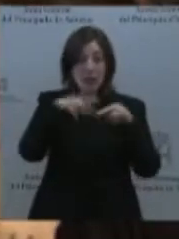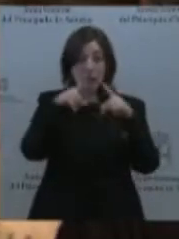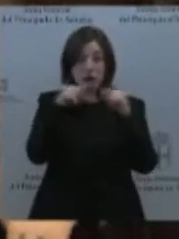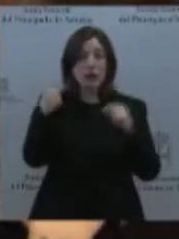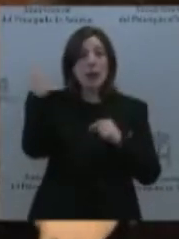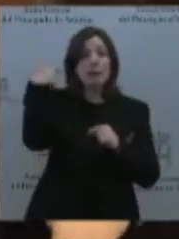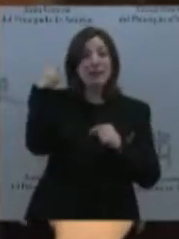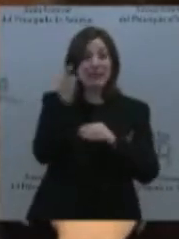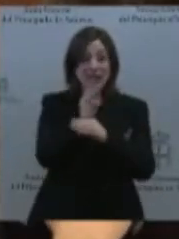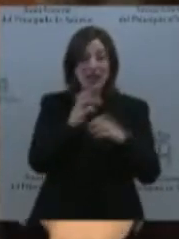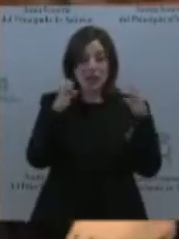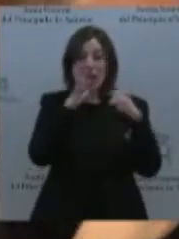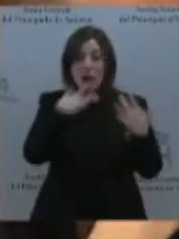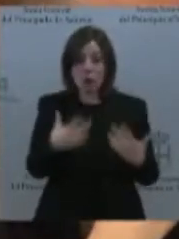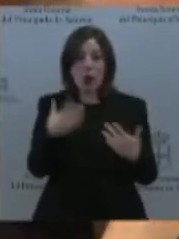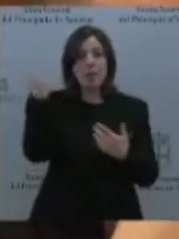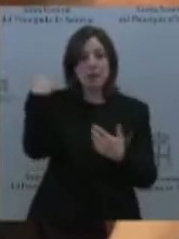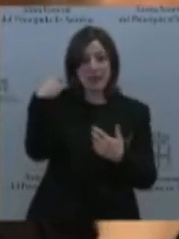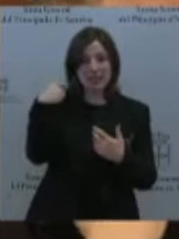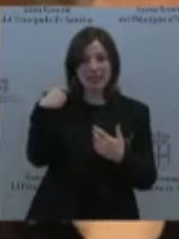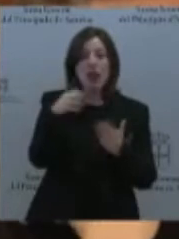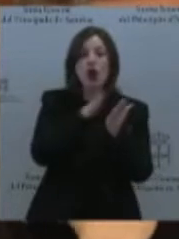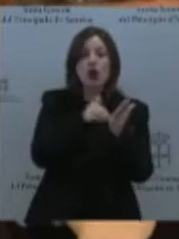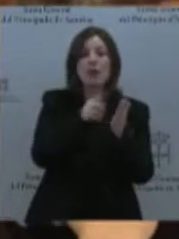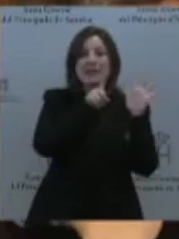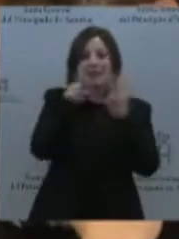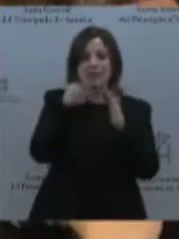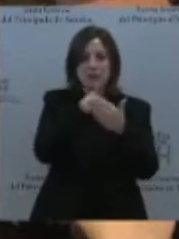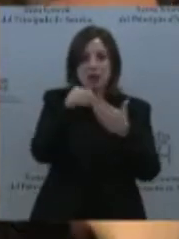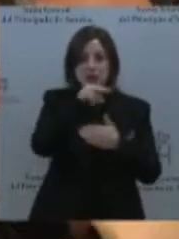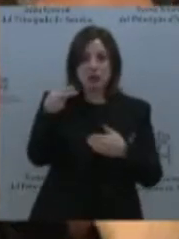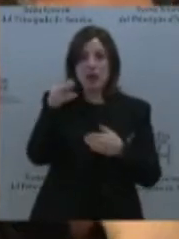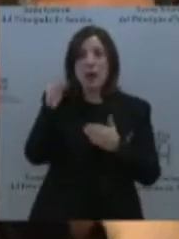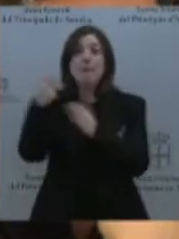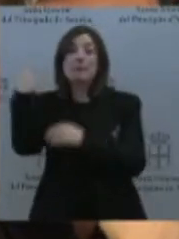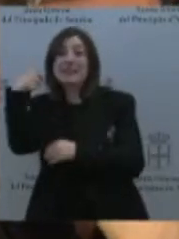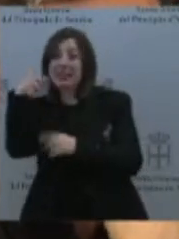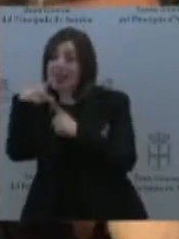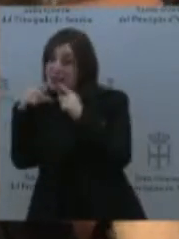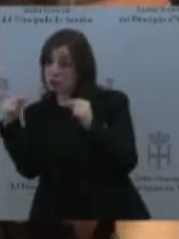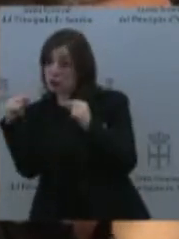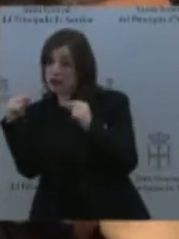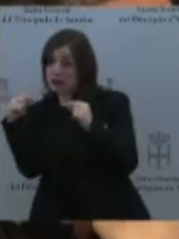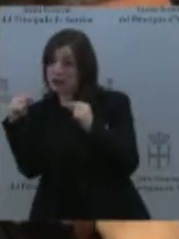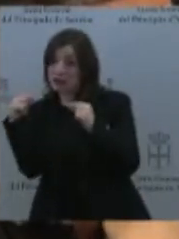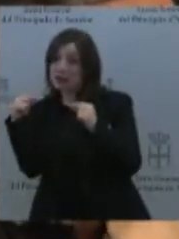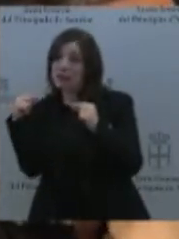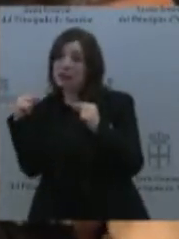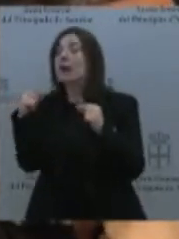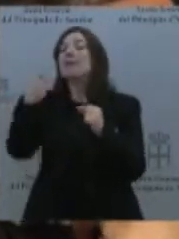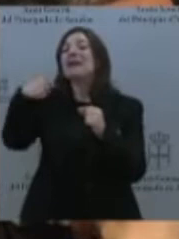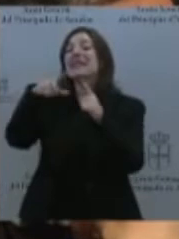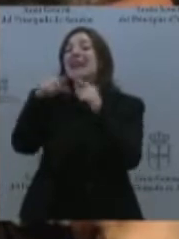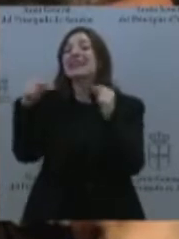cobra 62.000 euros, que el presidente de Asturias, no presidente de la Junta de Gobierno, sino presidente de Asturias, cobra 70.000 y que el presidente